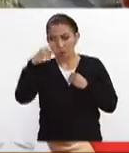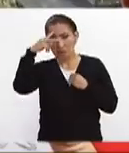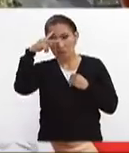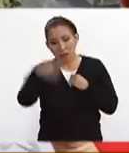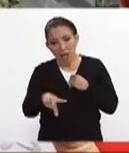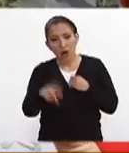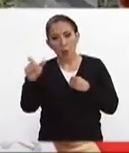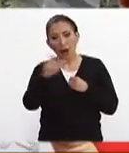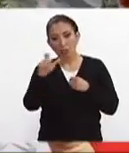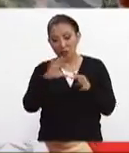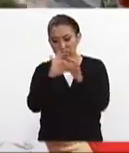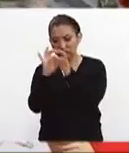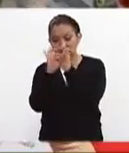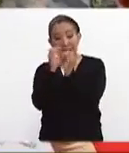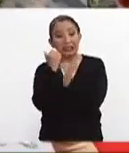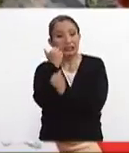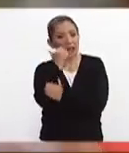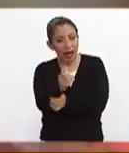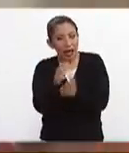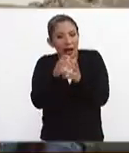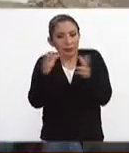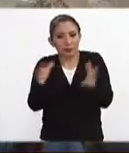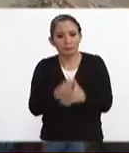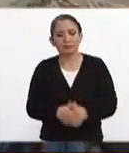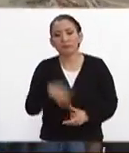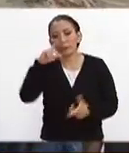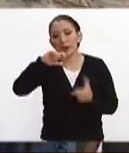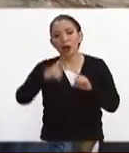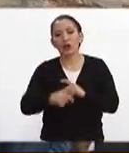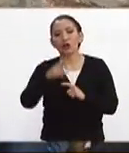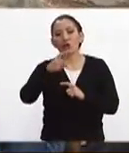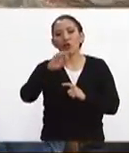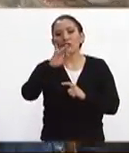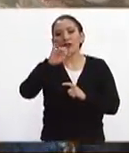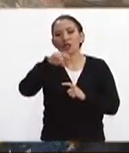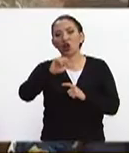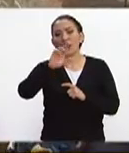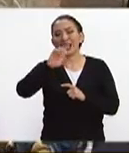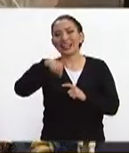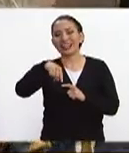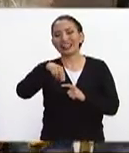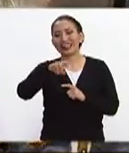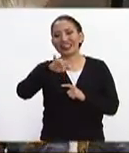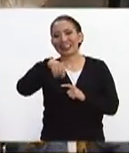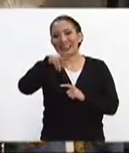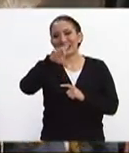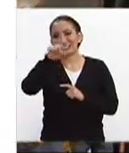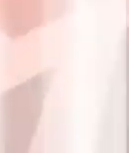cuando se une cuando quiere es muy grande para México al Día Rufino Enríquez González